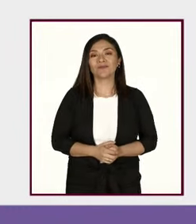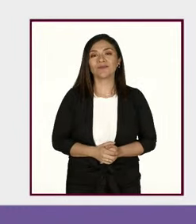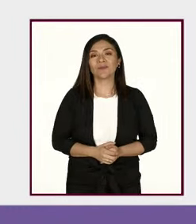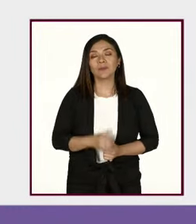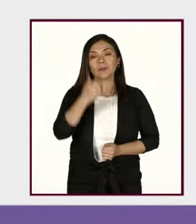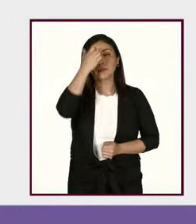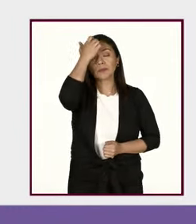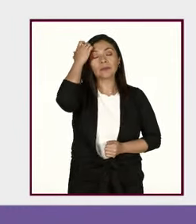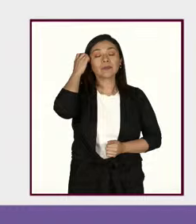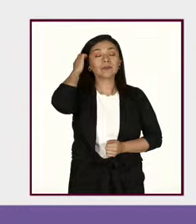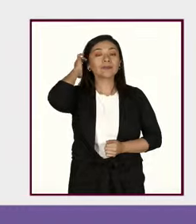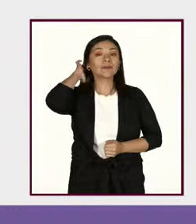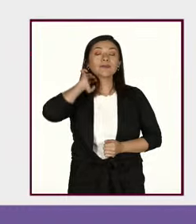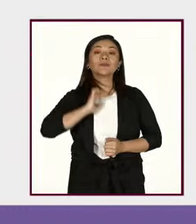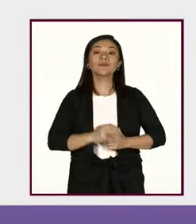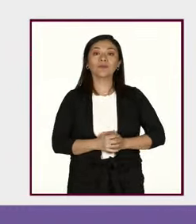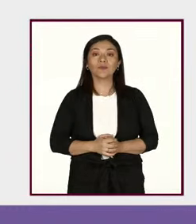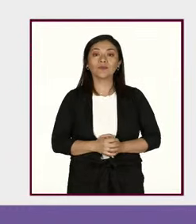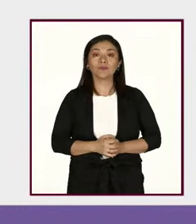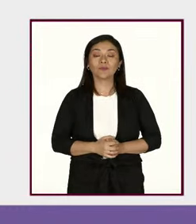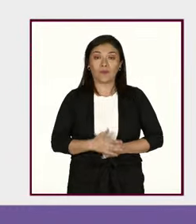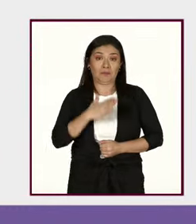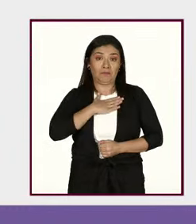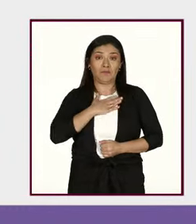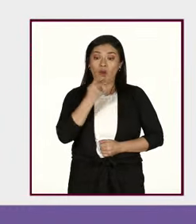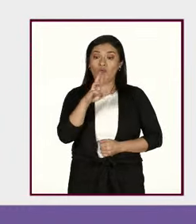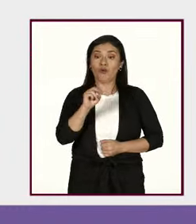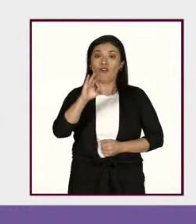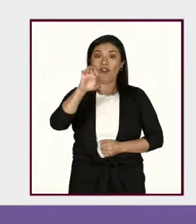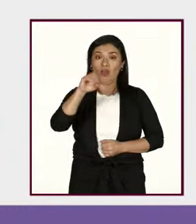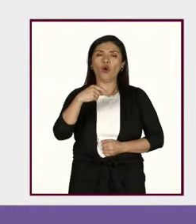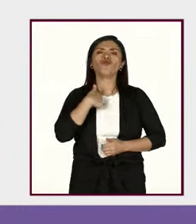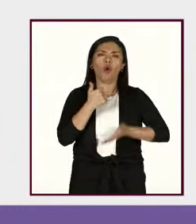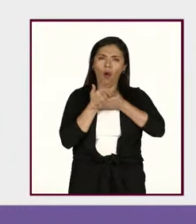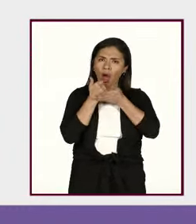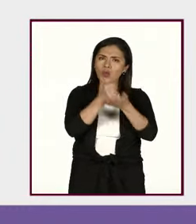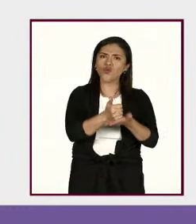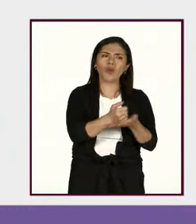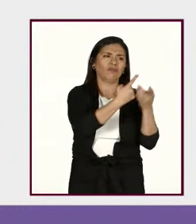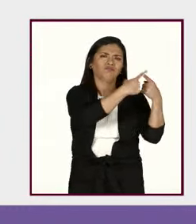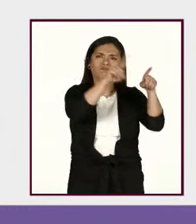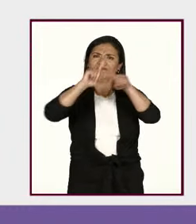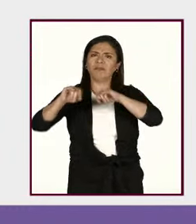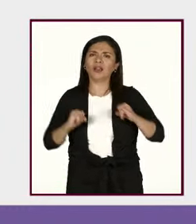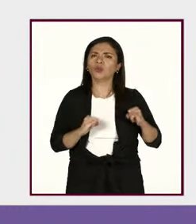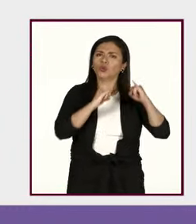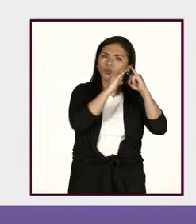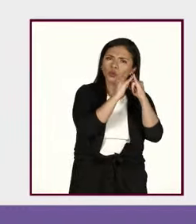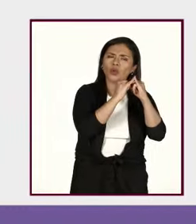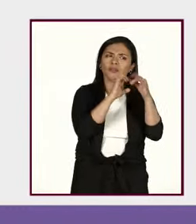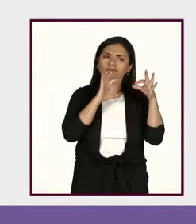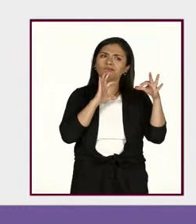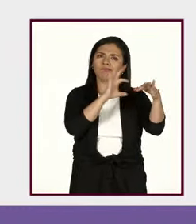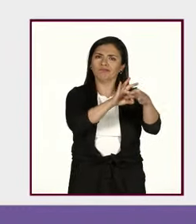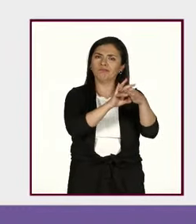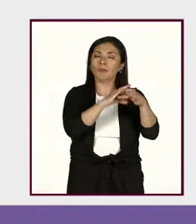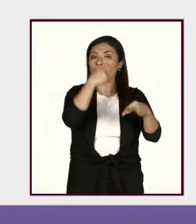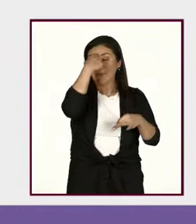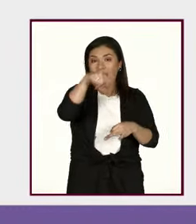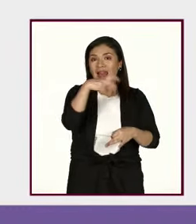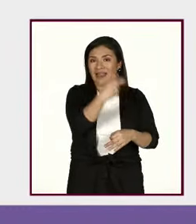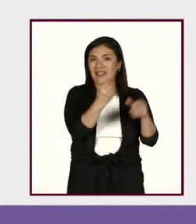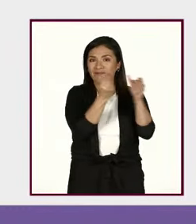En este sentido como Profeco nosotros hemos colaborado con diversas instituciones y aliados en el sector